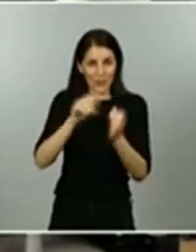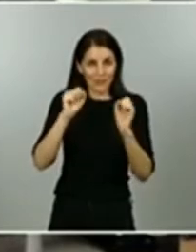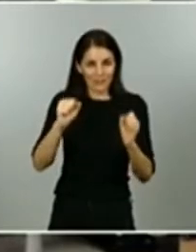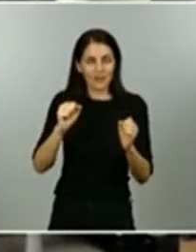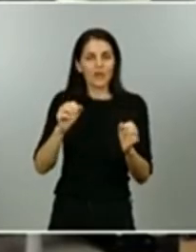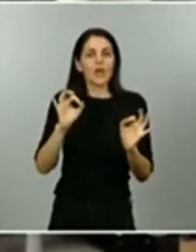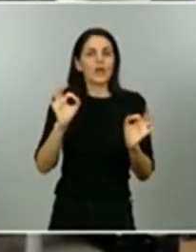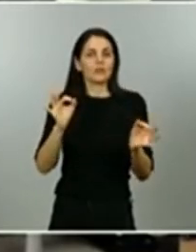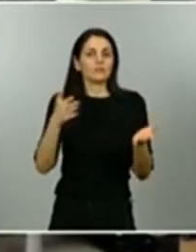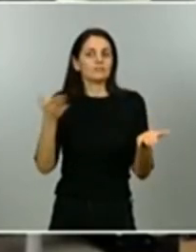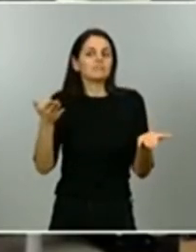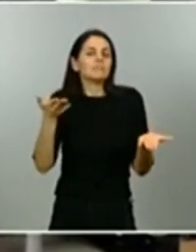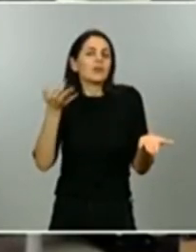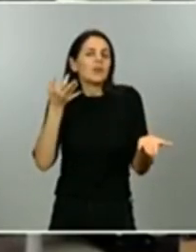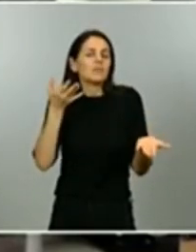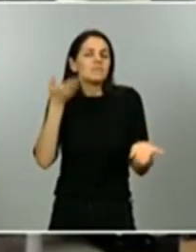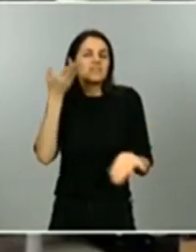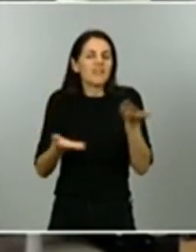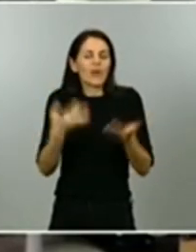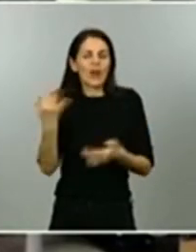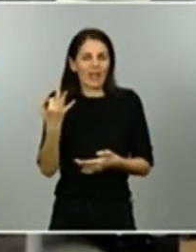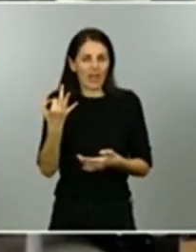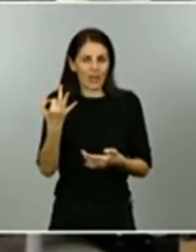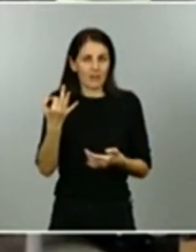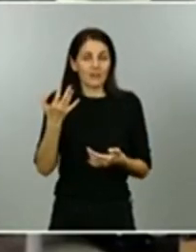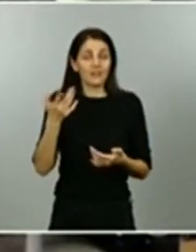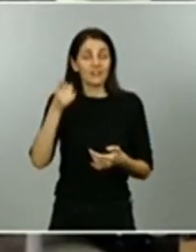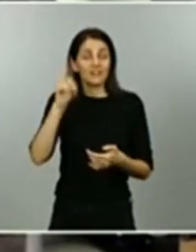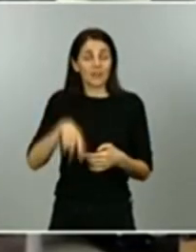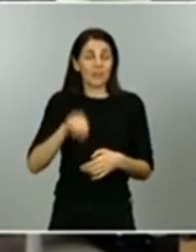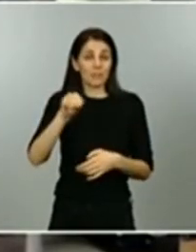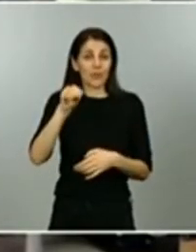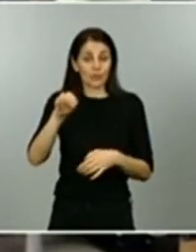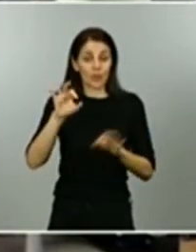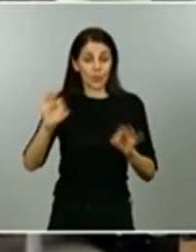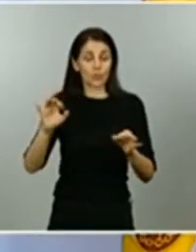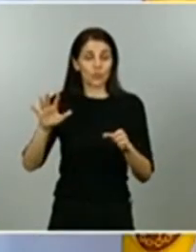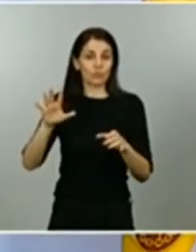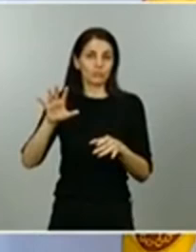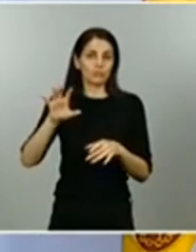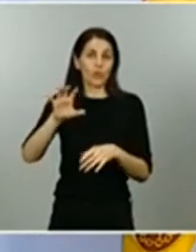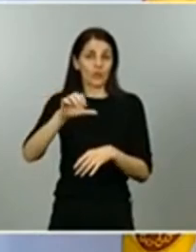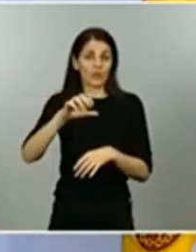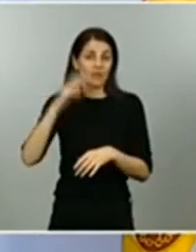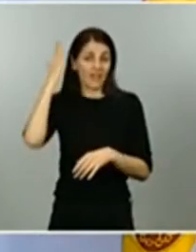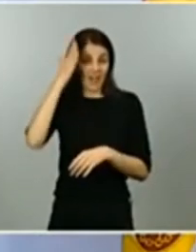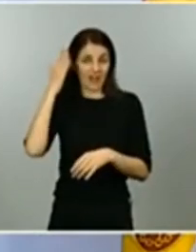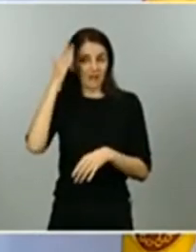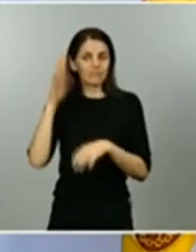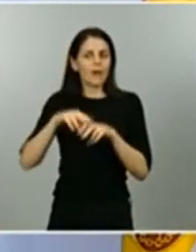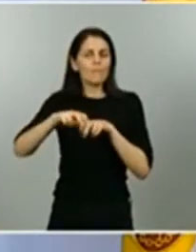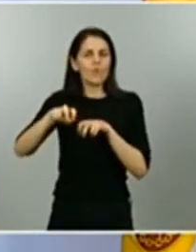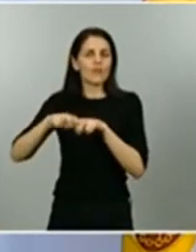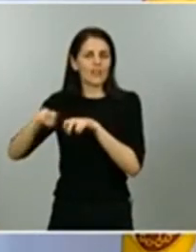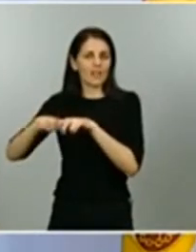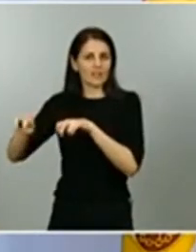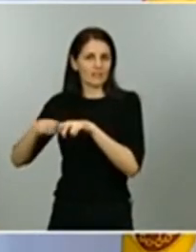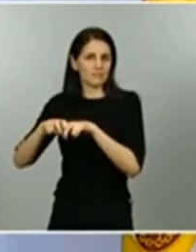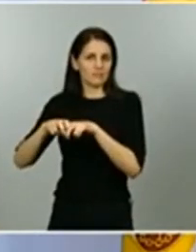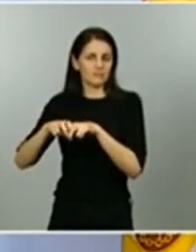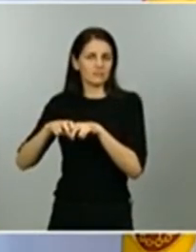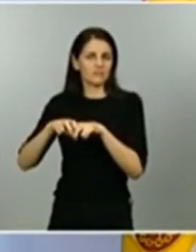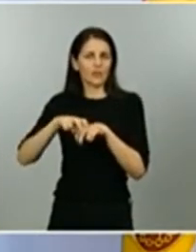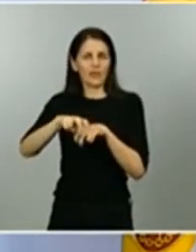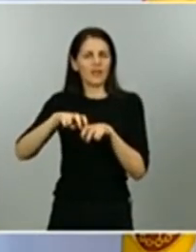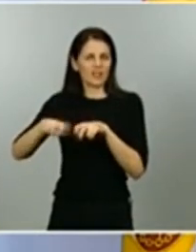dentro de la provincia dentro de la comunidad de Navarra? Gracias Muchas gracias Roberto ha hecho usted cinco preguntas yo creo que